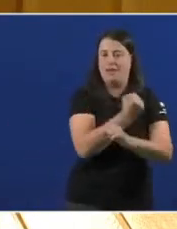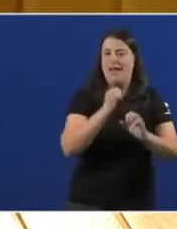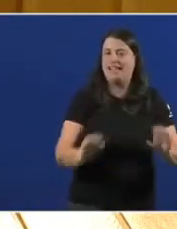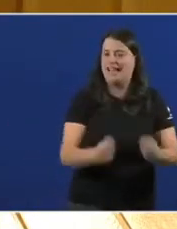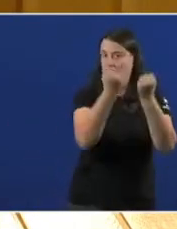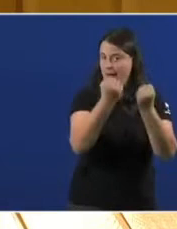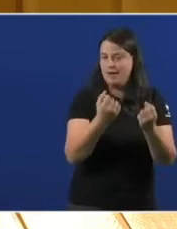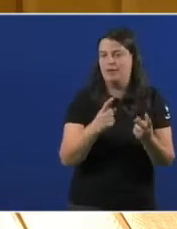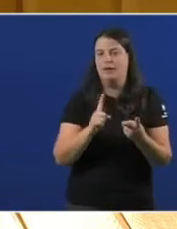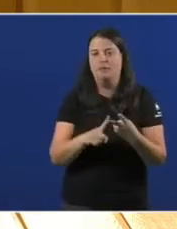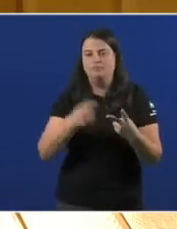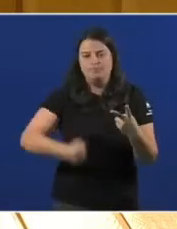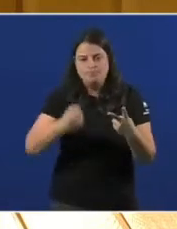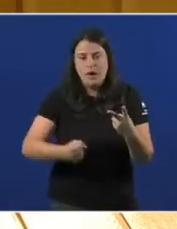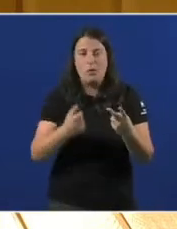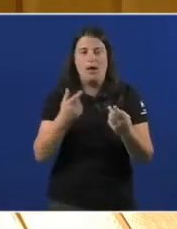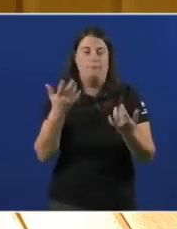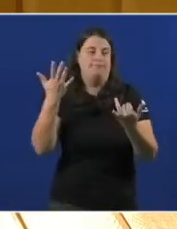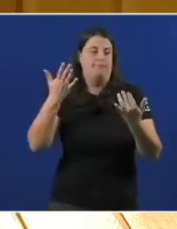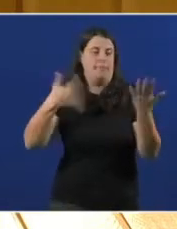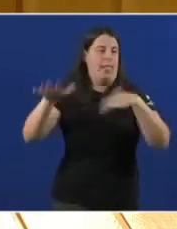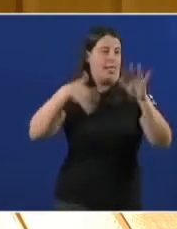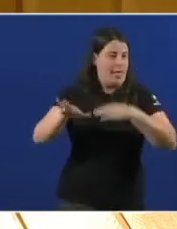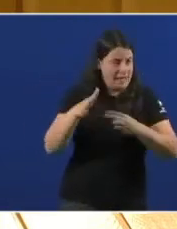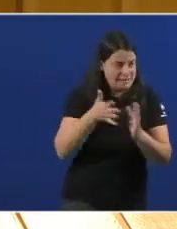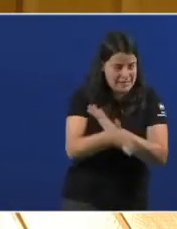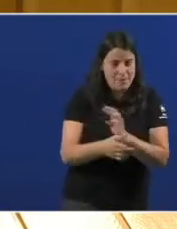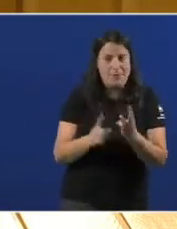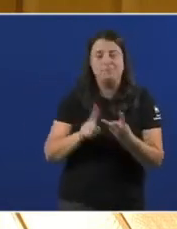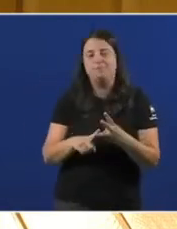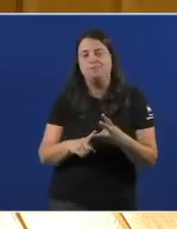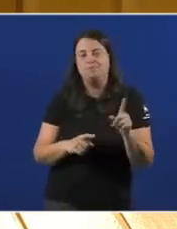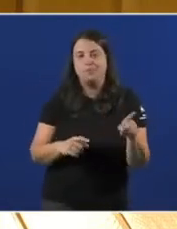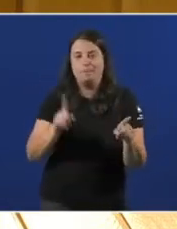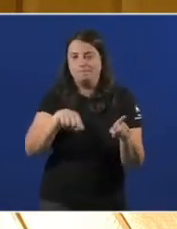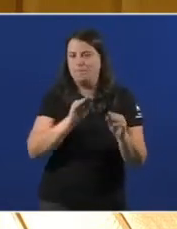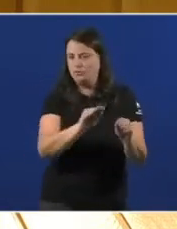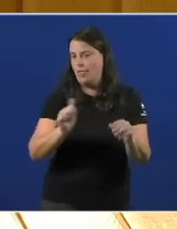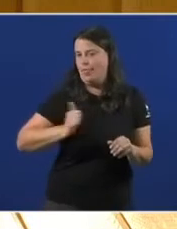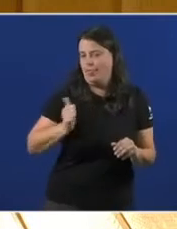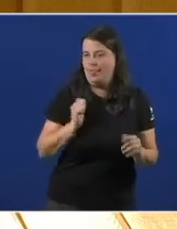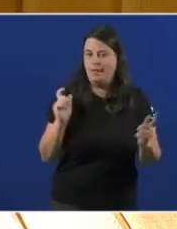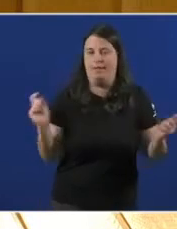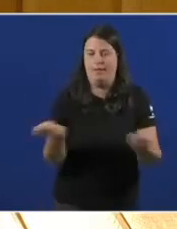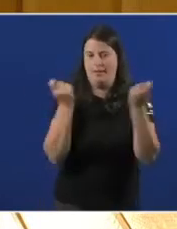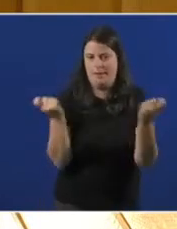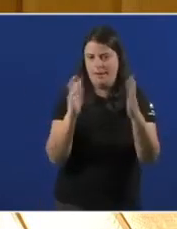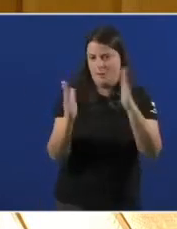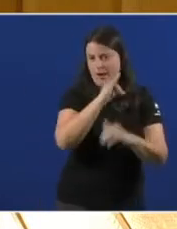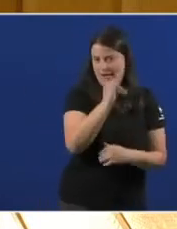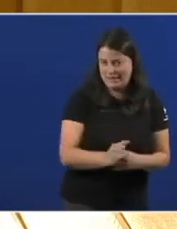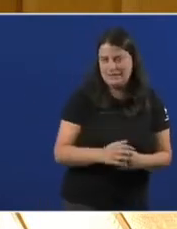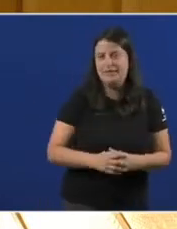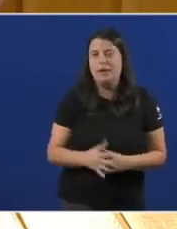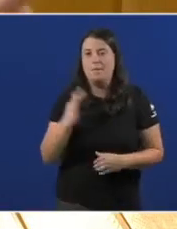o seu empeño en botar balóns fora, temos presente a súa utilización propagandística da crise, e temos presente